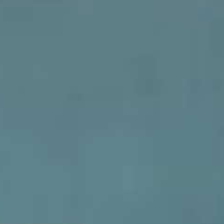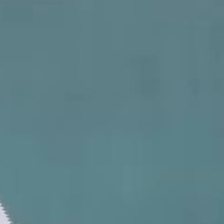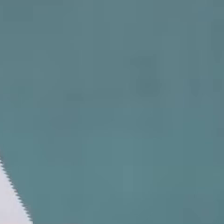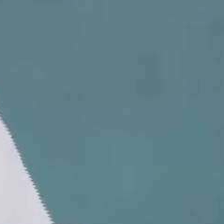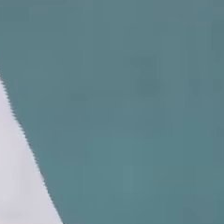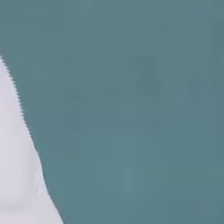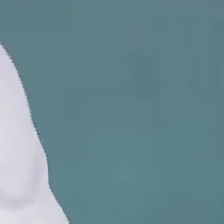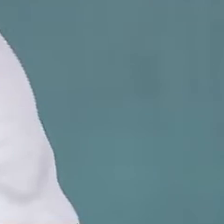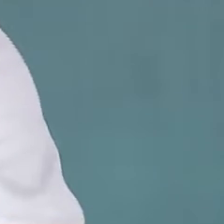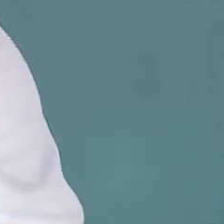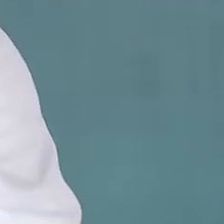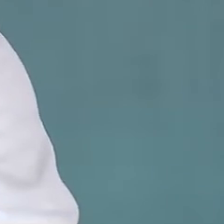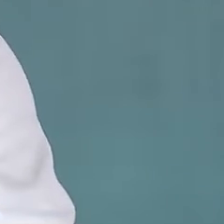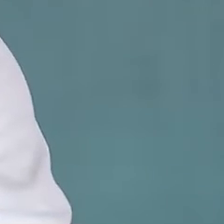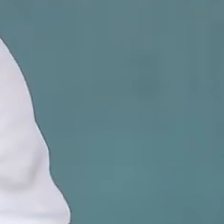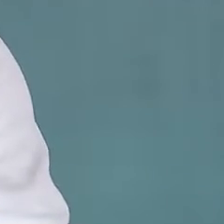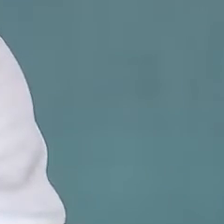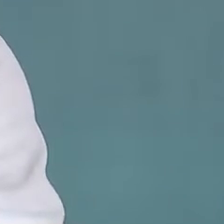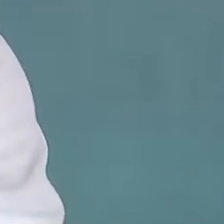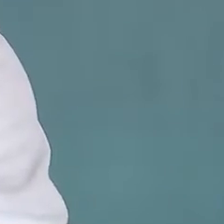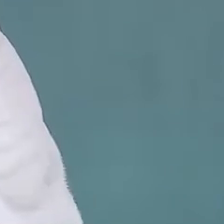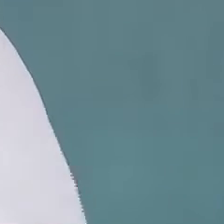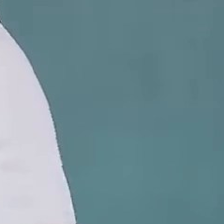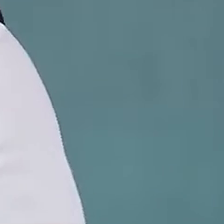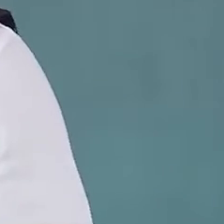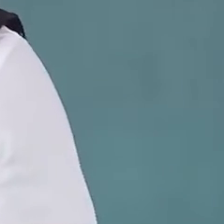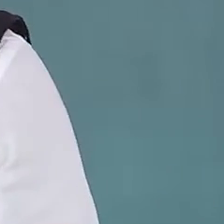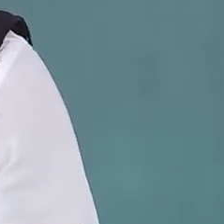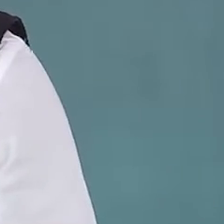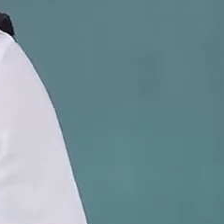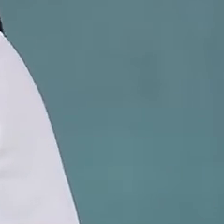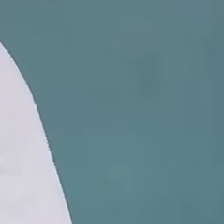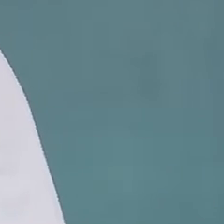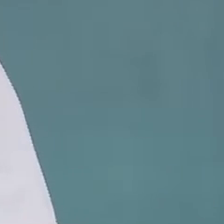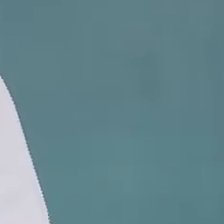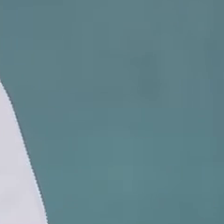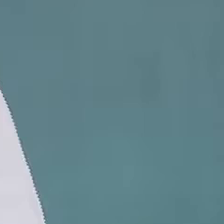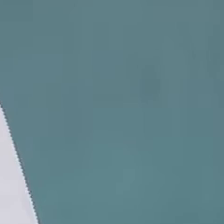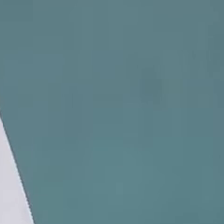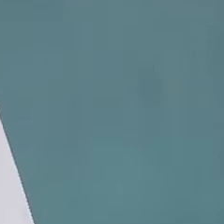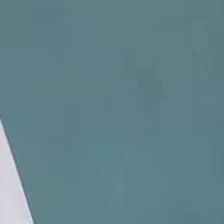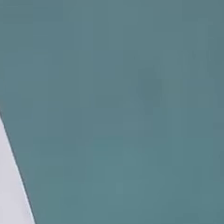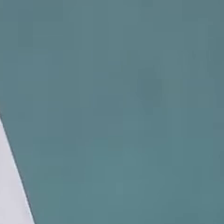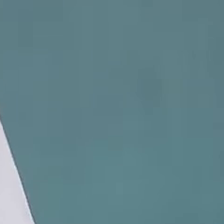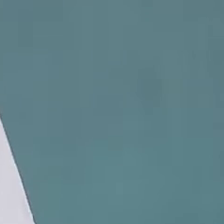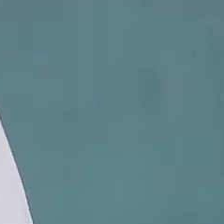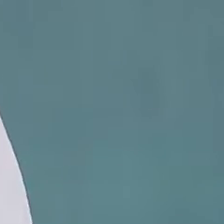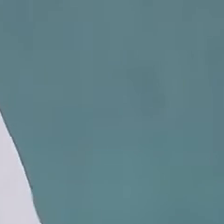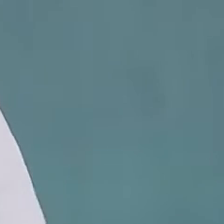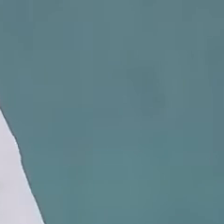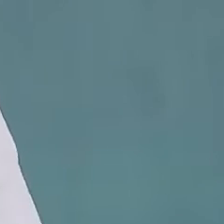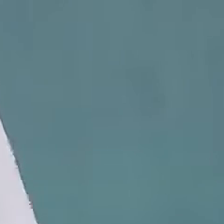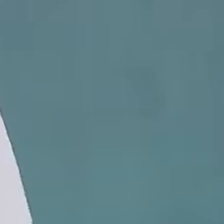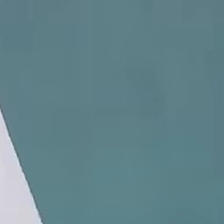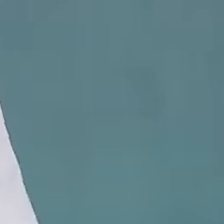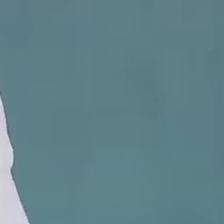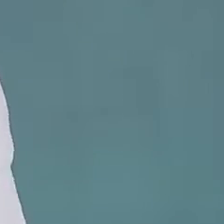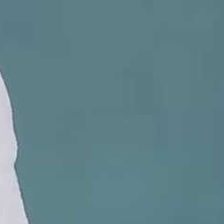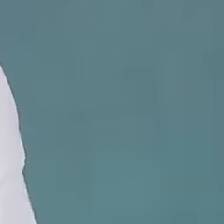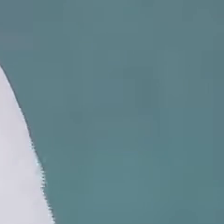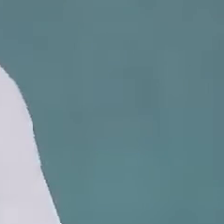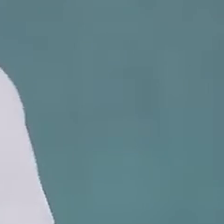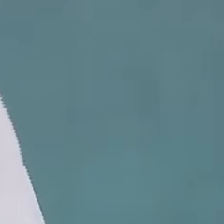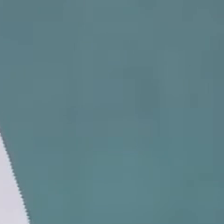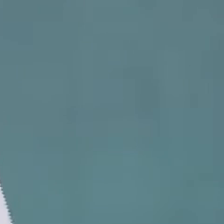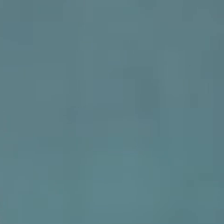de Seguridad Federal, empezando por la Secretaria de Seguridad y Protección Ciudadana, la licenciada